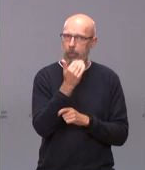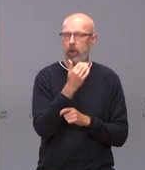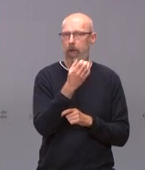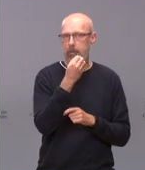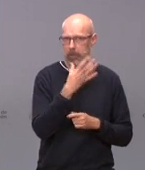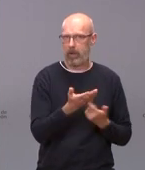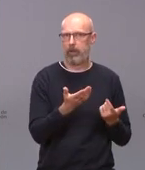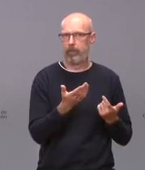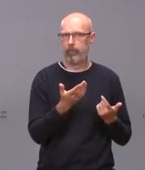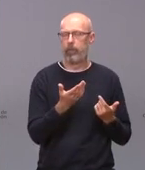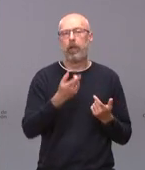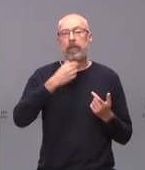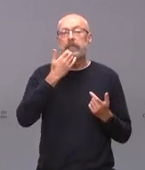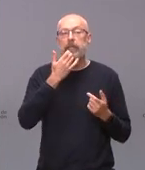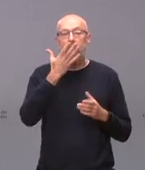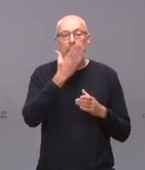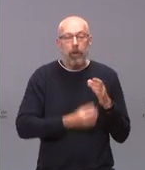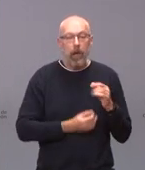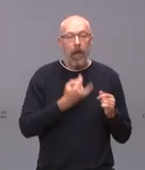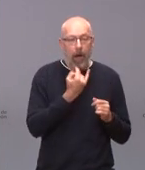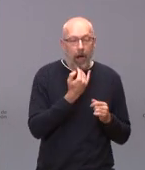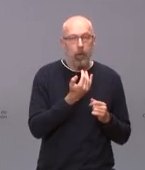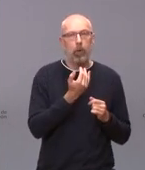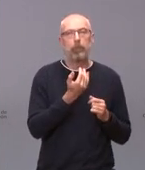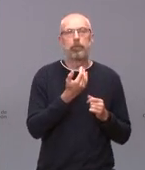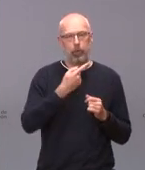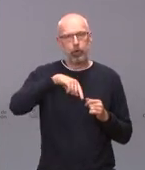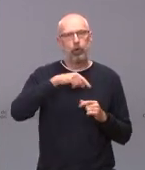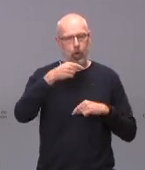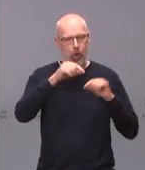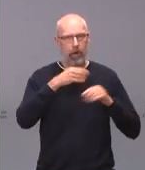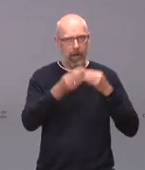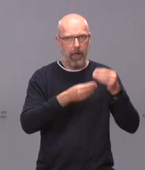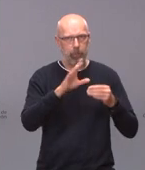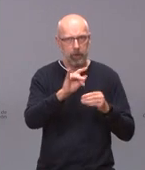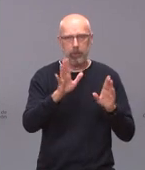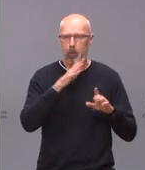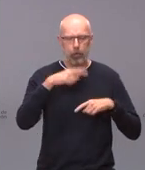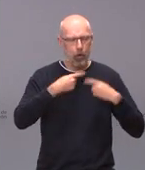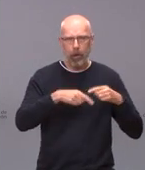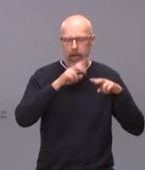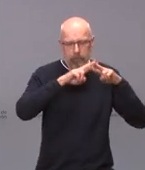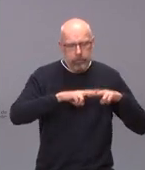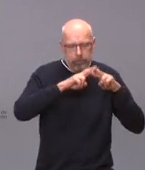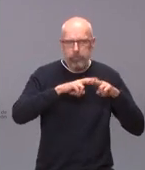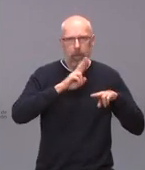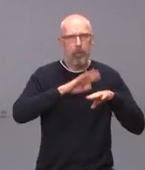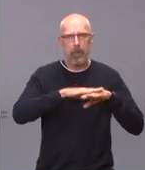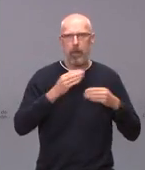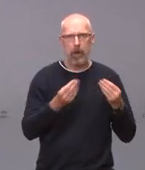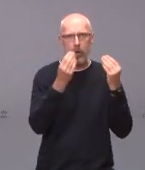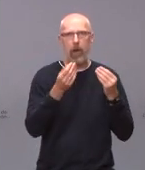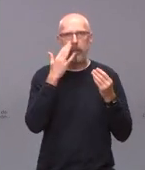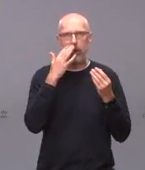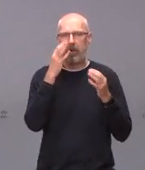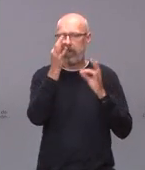corregir errores y mejorar nuestra práctica porque lo hacemos todos los días pero hombre yo creo que los números están ahí los números están publicados